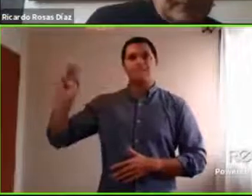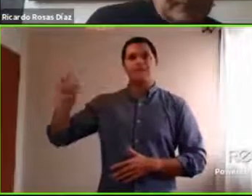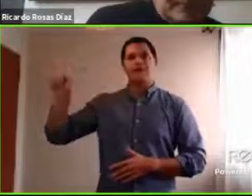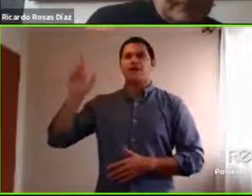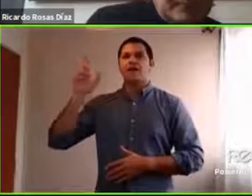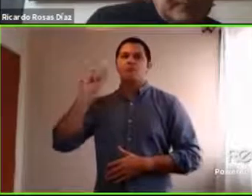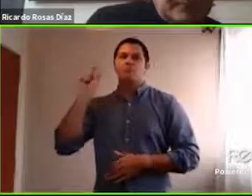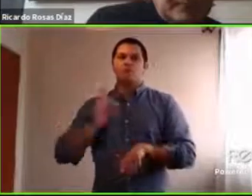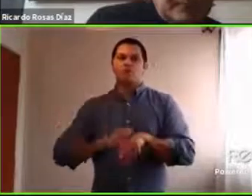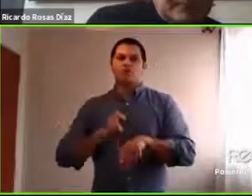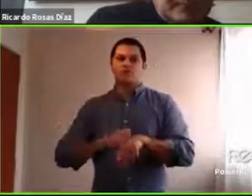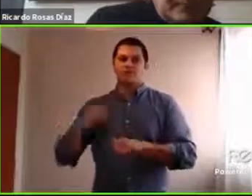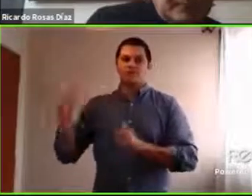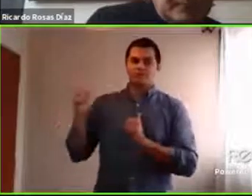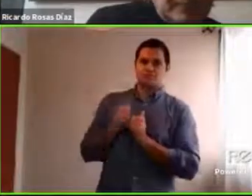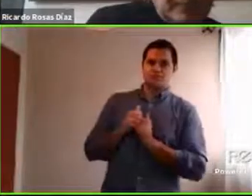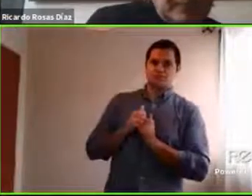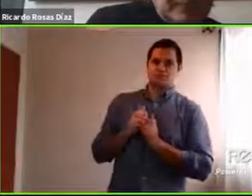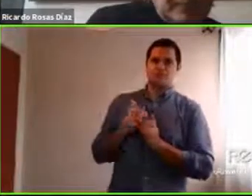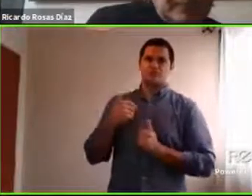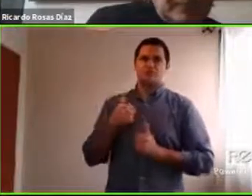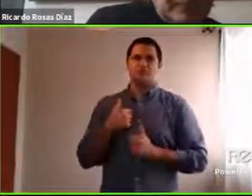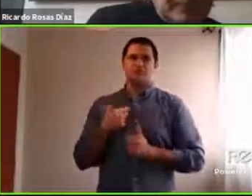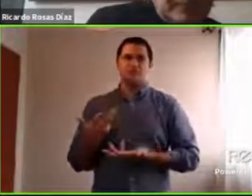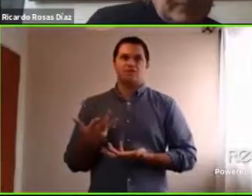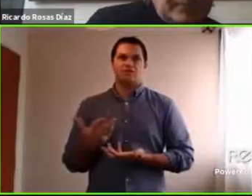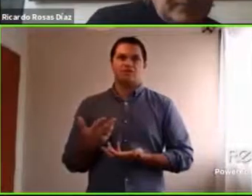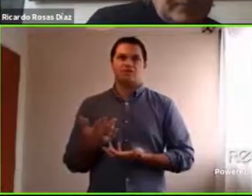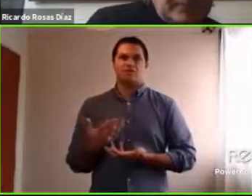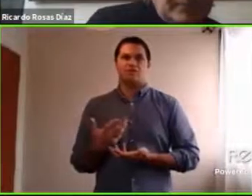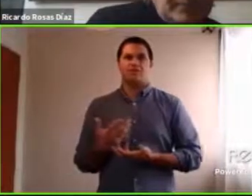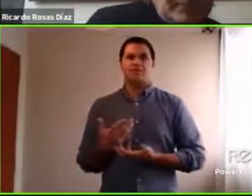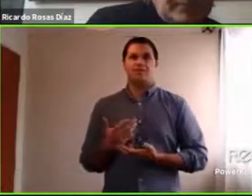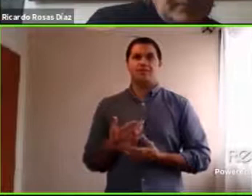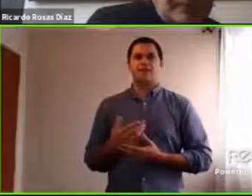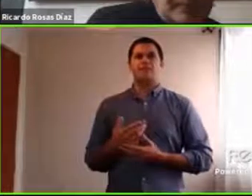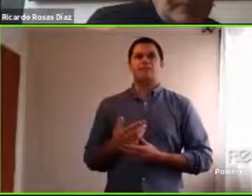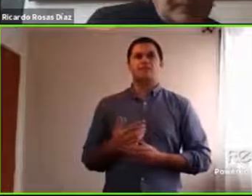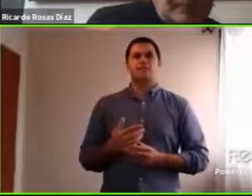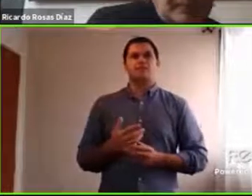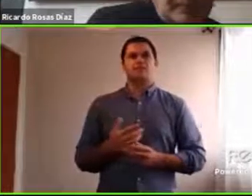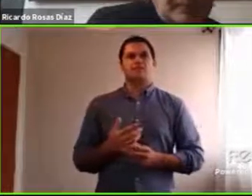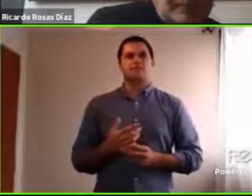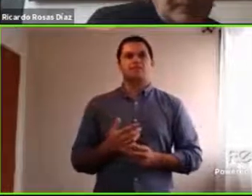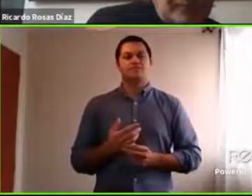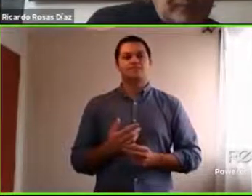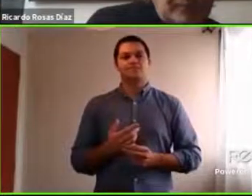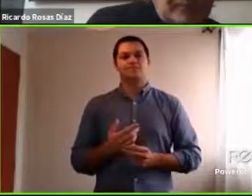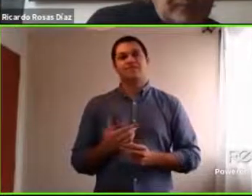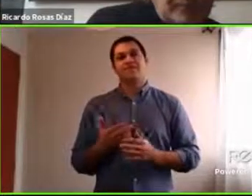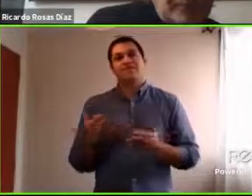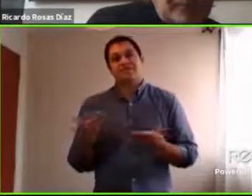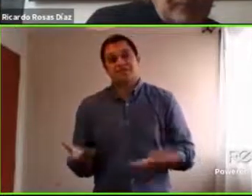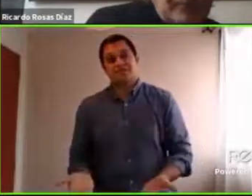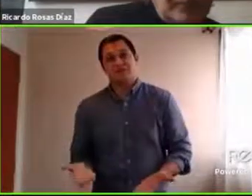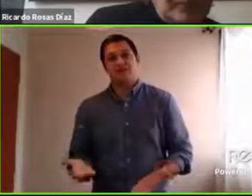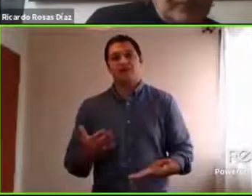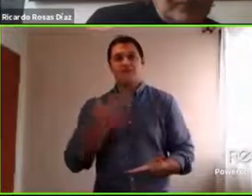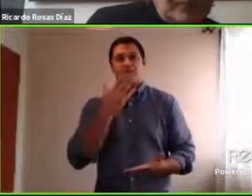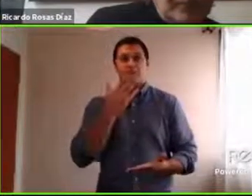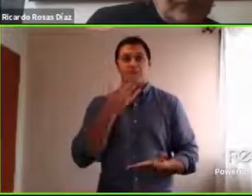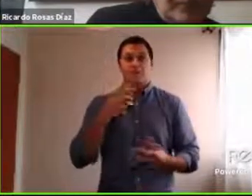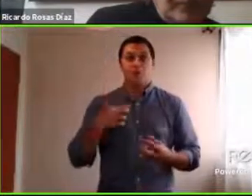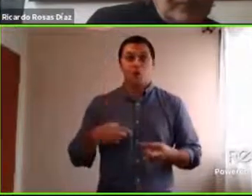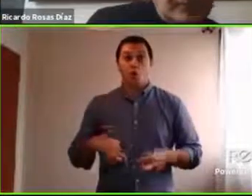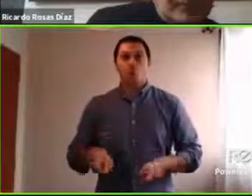que no es no tener una mamá con disponibilidad emocional pero sí física y ahora se le presenta la oportunidad de tenerla